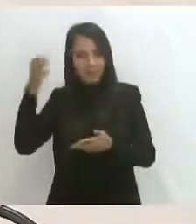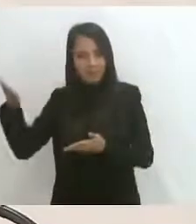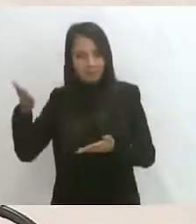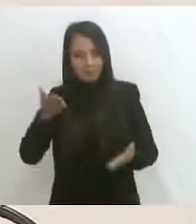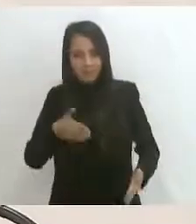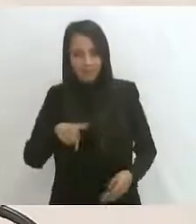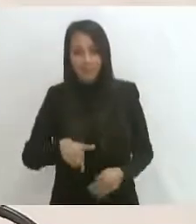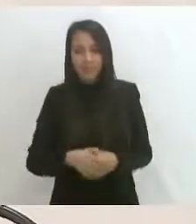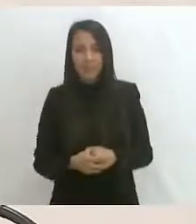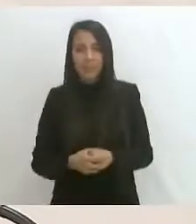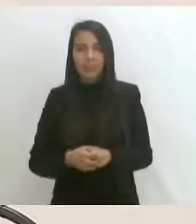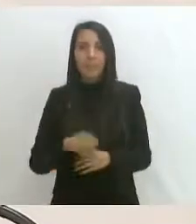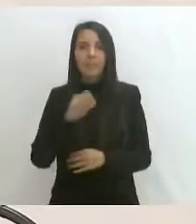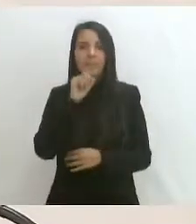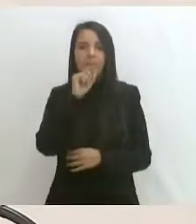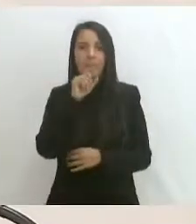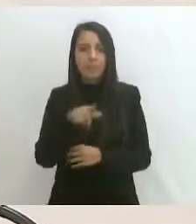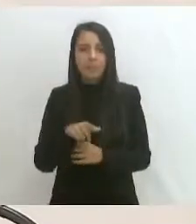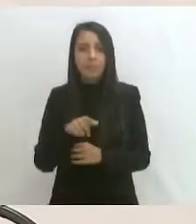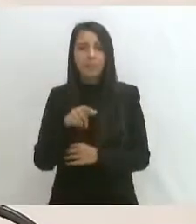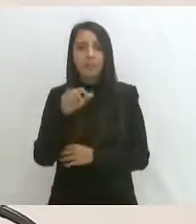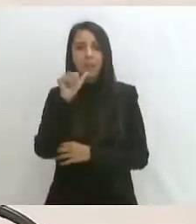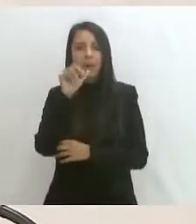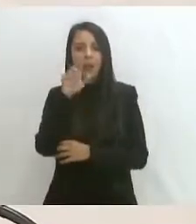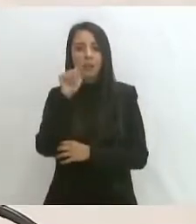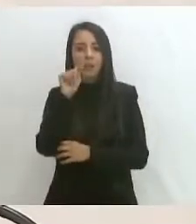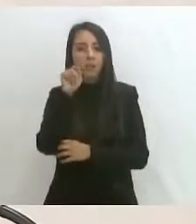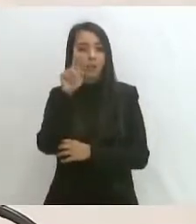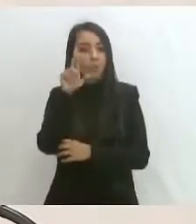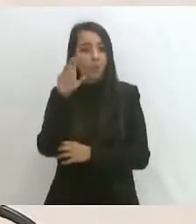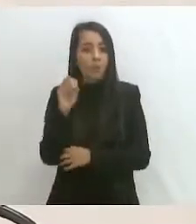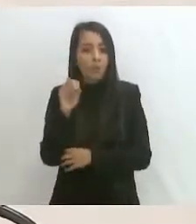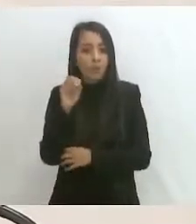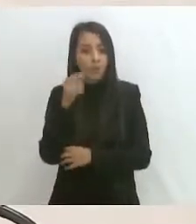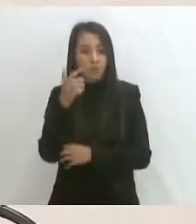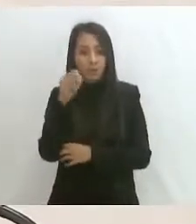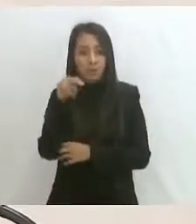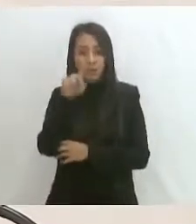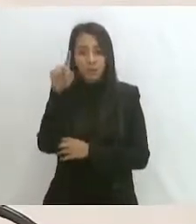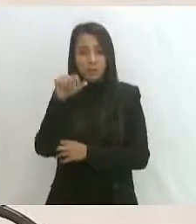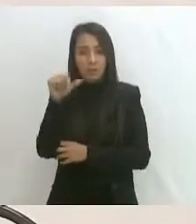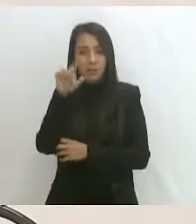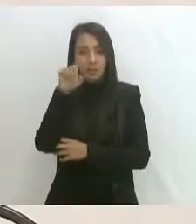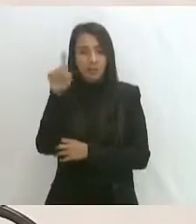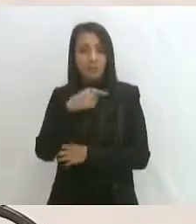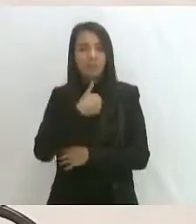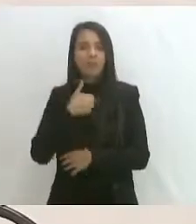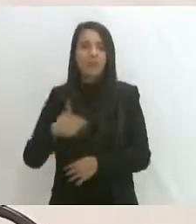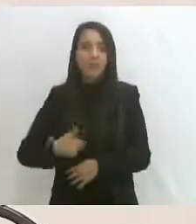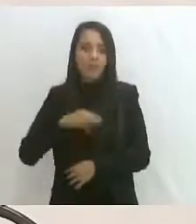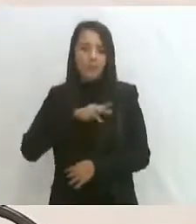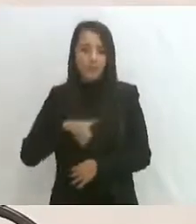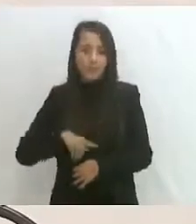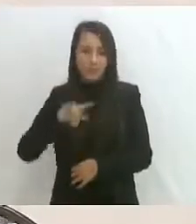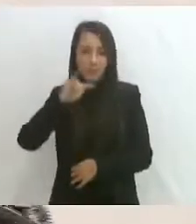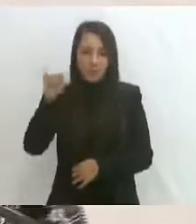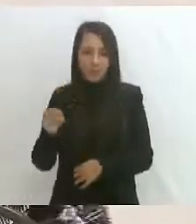a Armando Arturo González, presidente municipal de Tijuana.